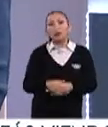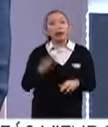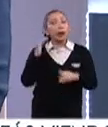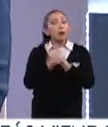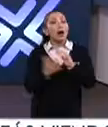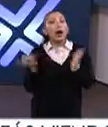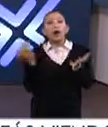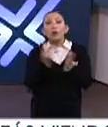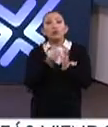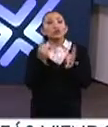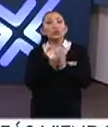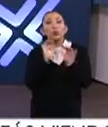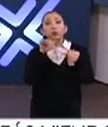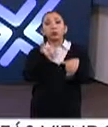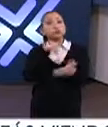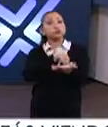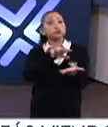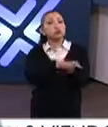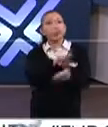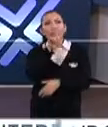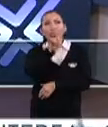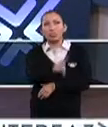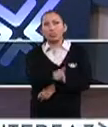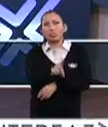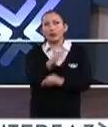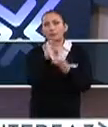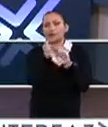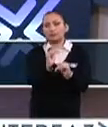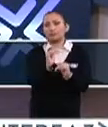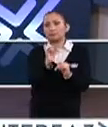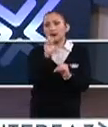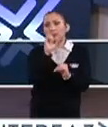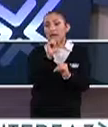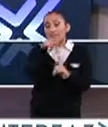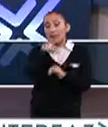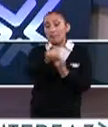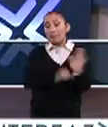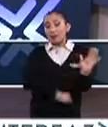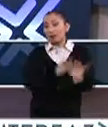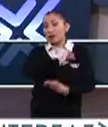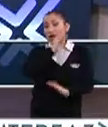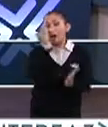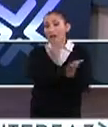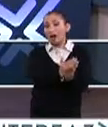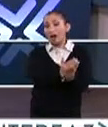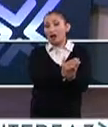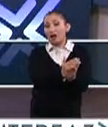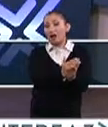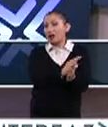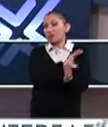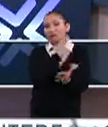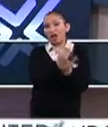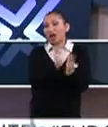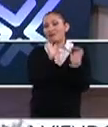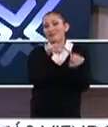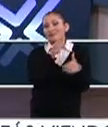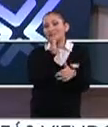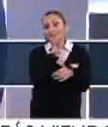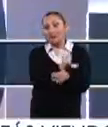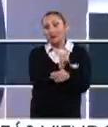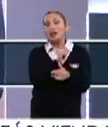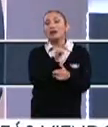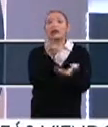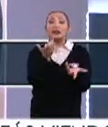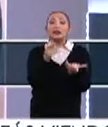los cursos, las inscripciones? El día 20 de este mes ya estaríamos cerrando y